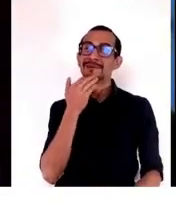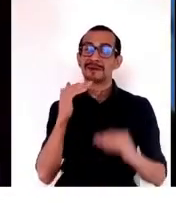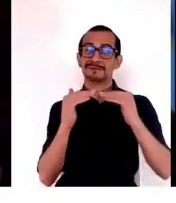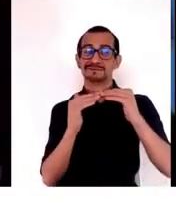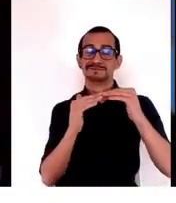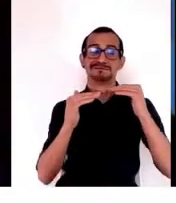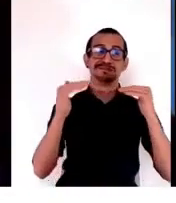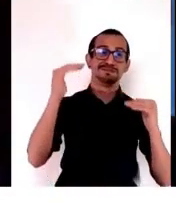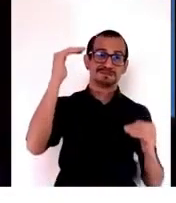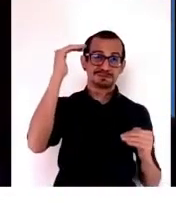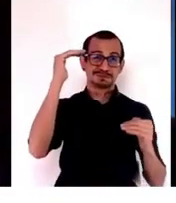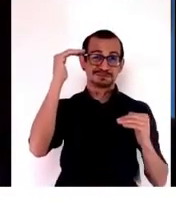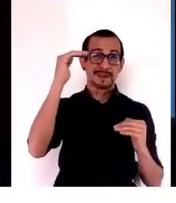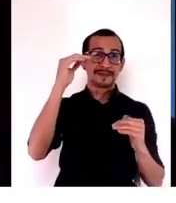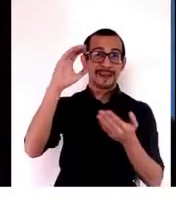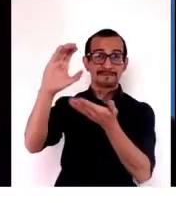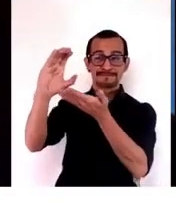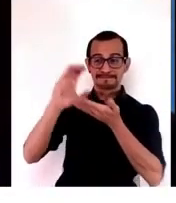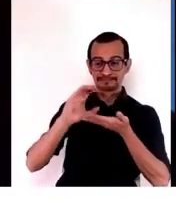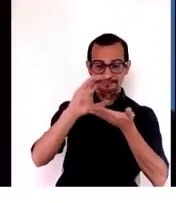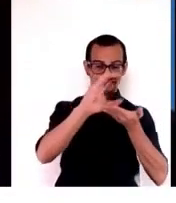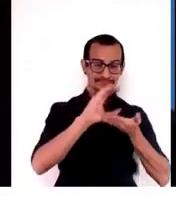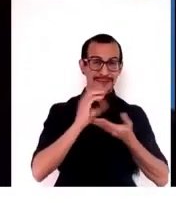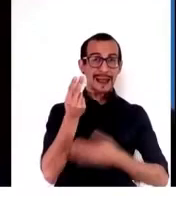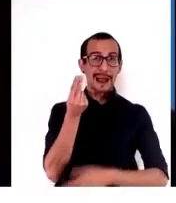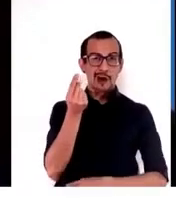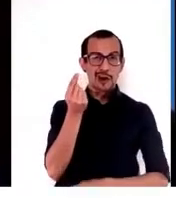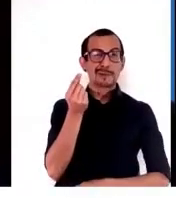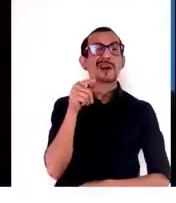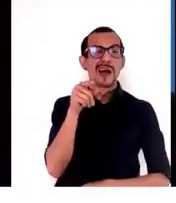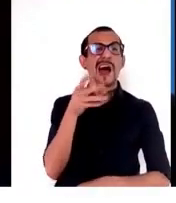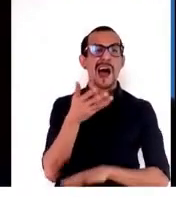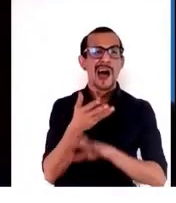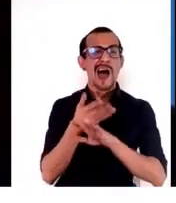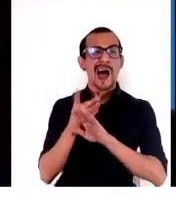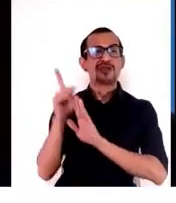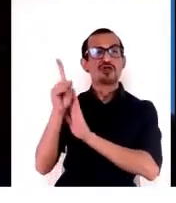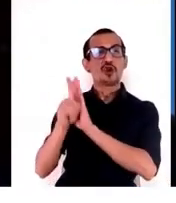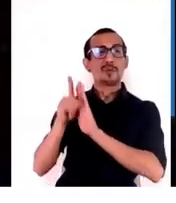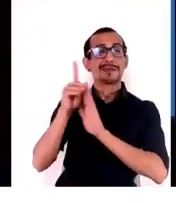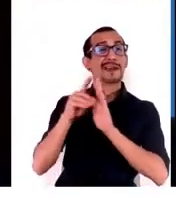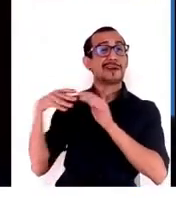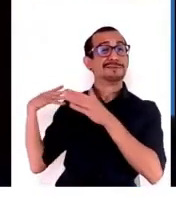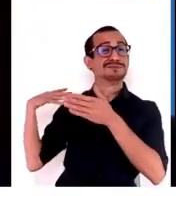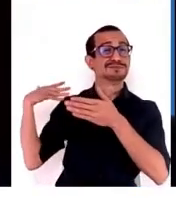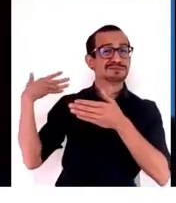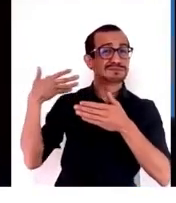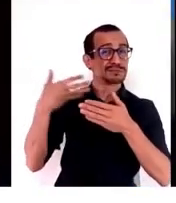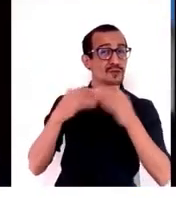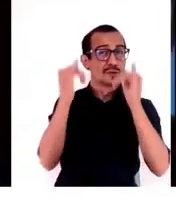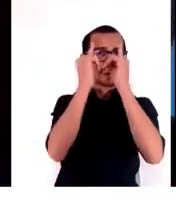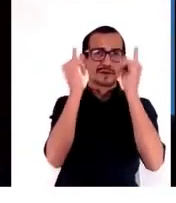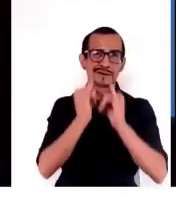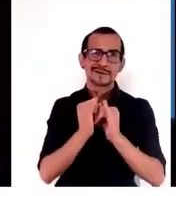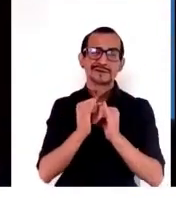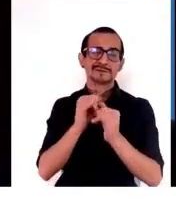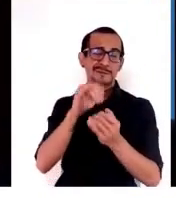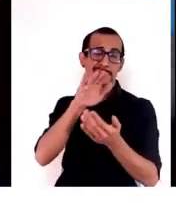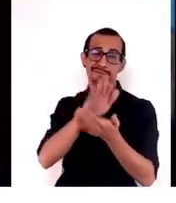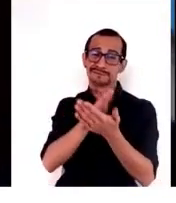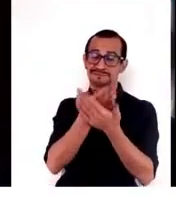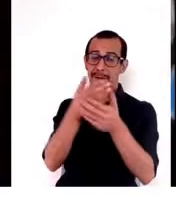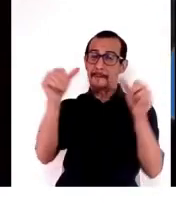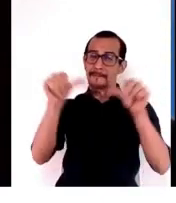desecualidad de ingresos está aumentando de manera muy, muy insaludable. Insaludable,